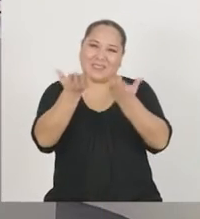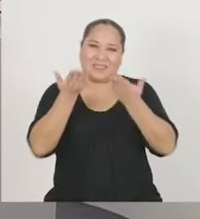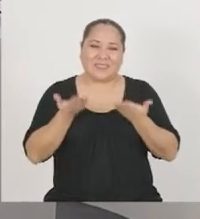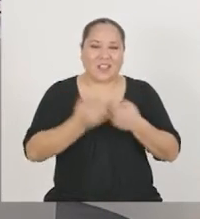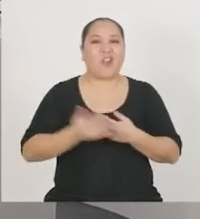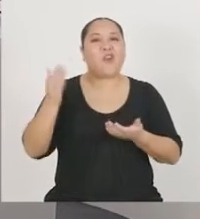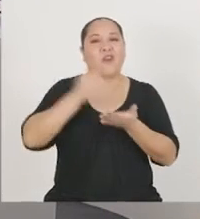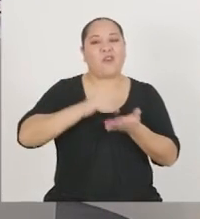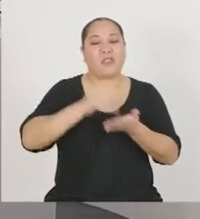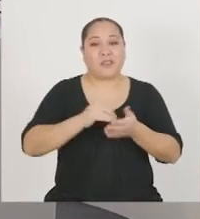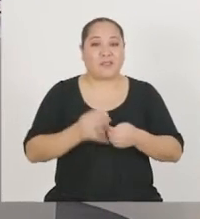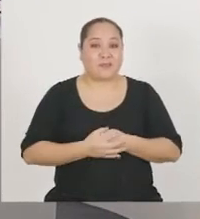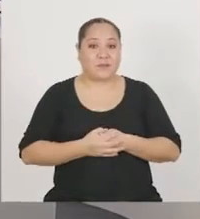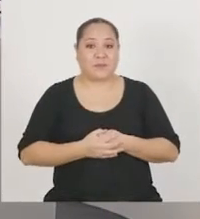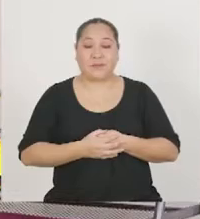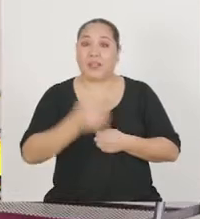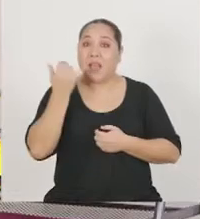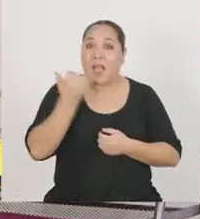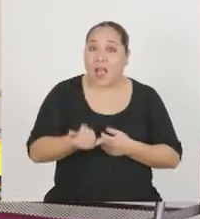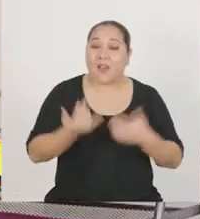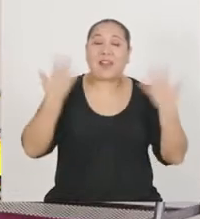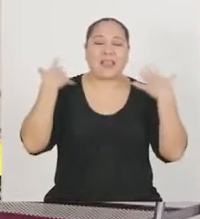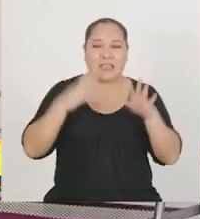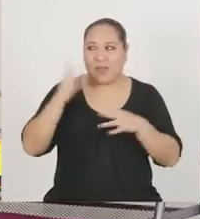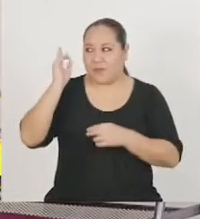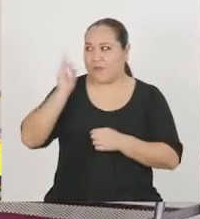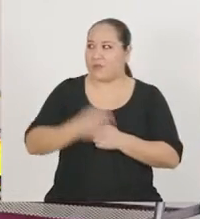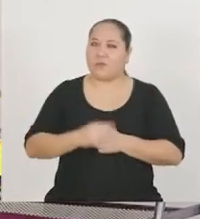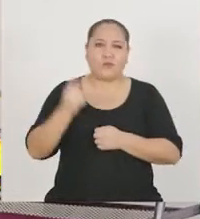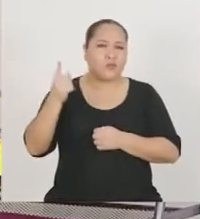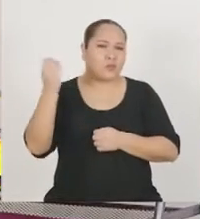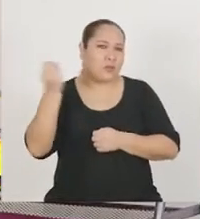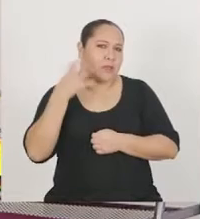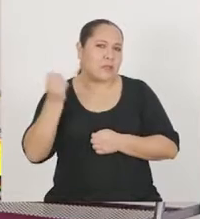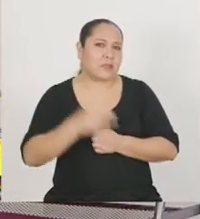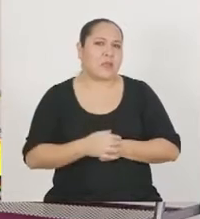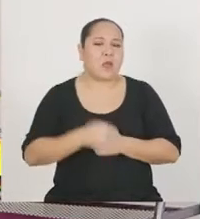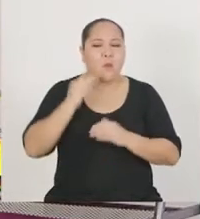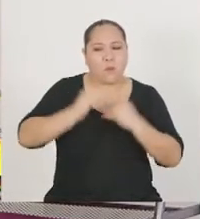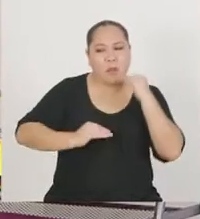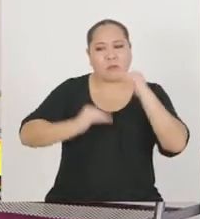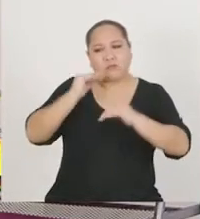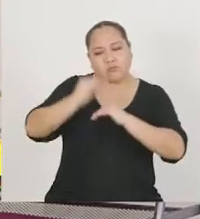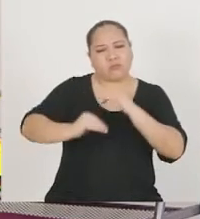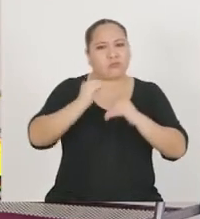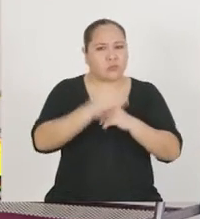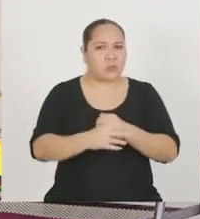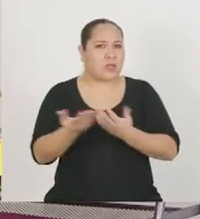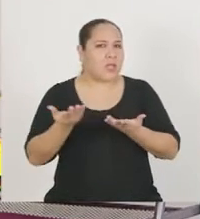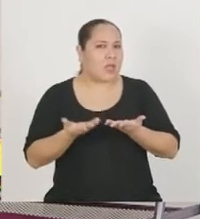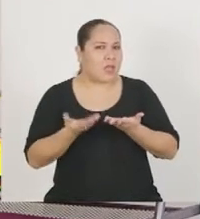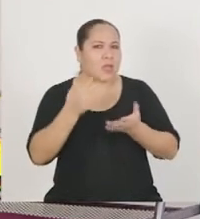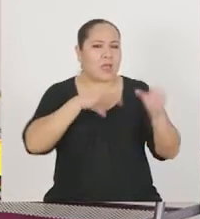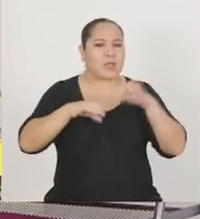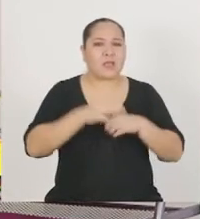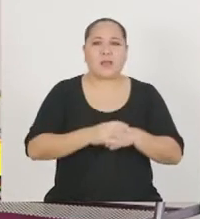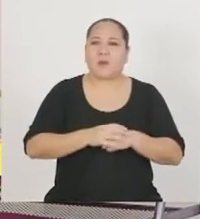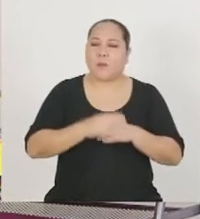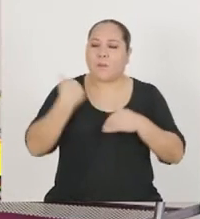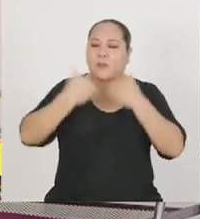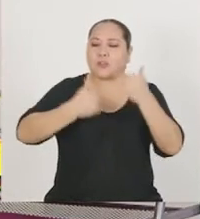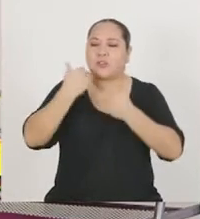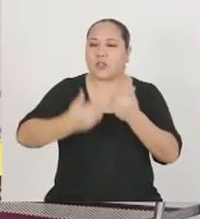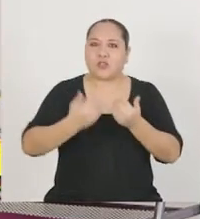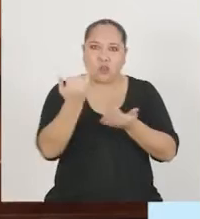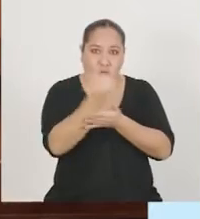Bienvenidos y bienvenidos nuevamente. Ahora sí, profesora, nos iba a señalar los pasos que hay que dar para facilitar un proceso